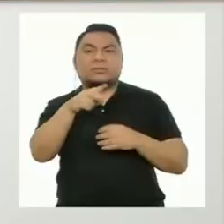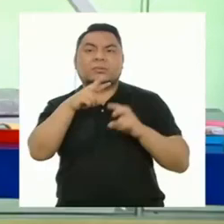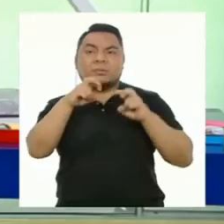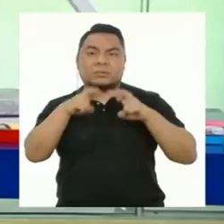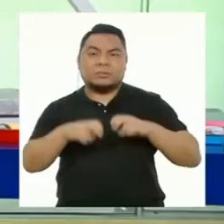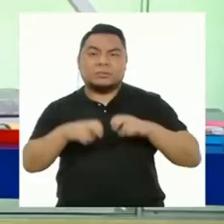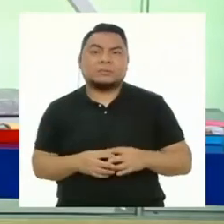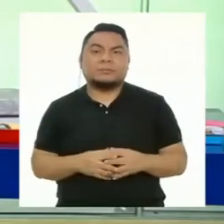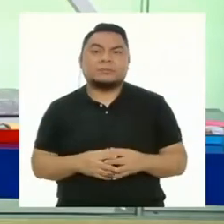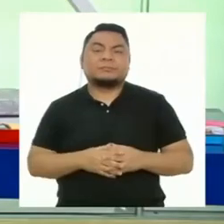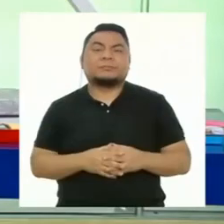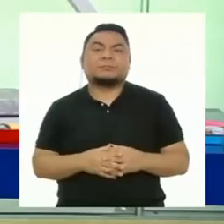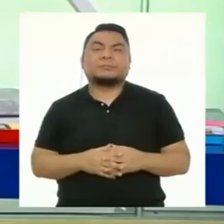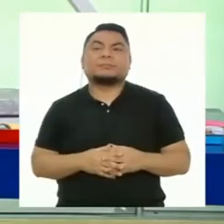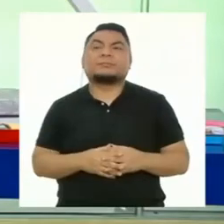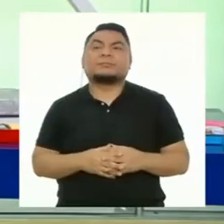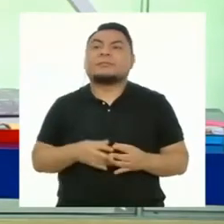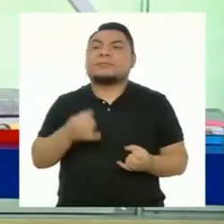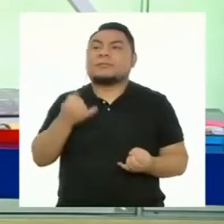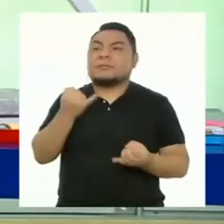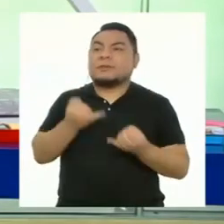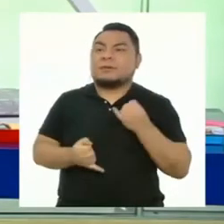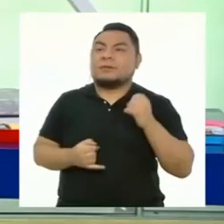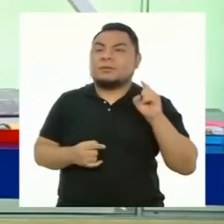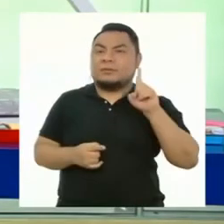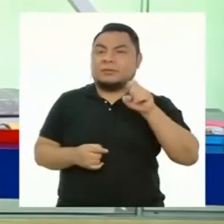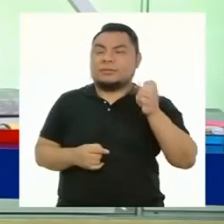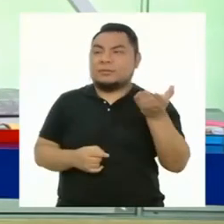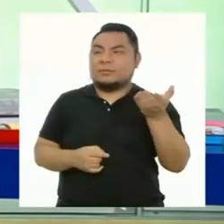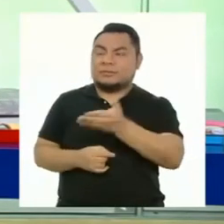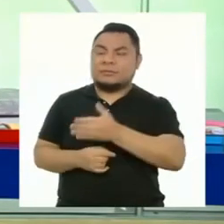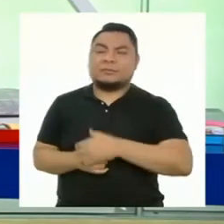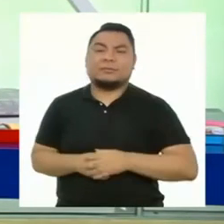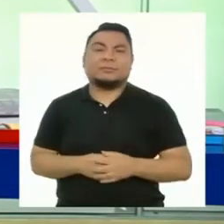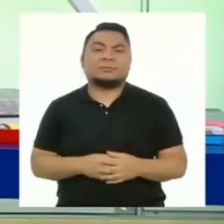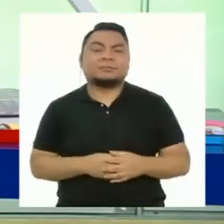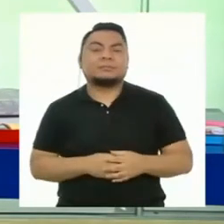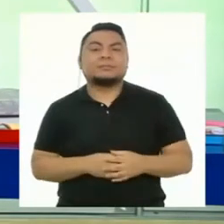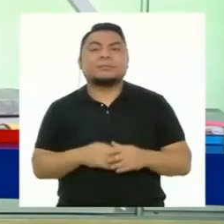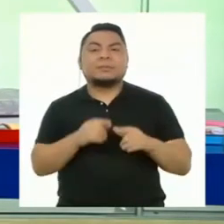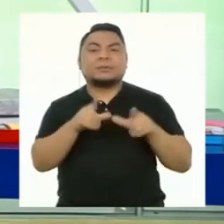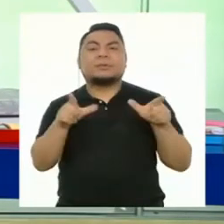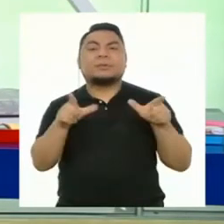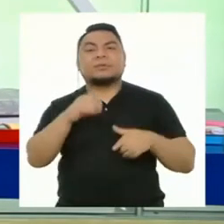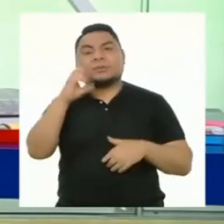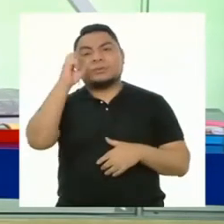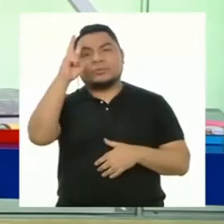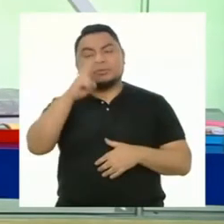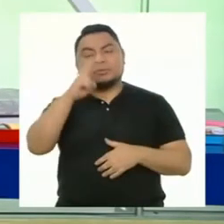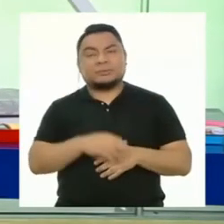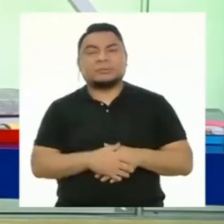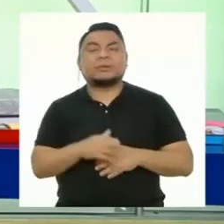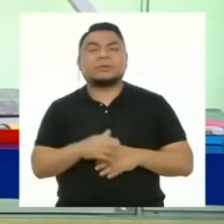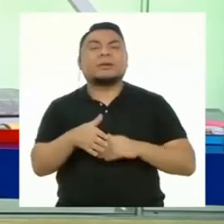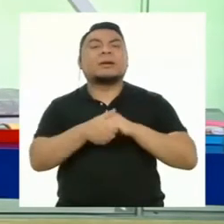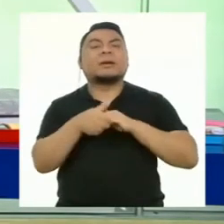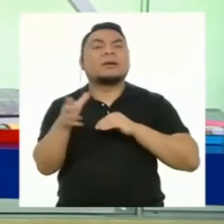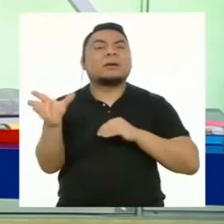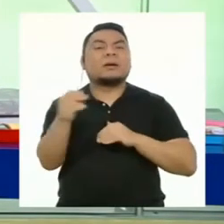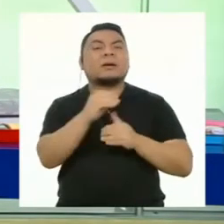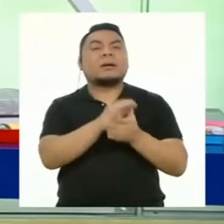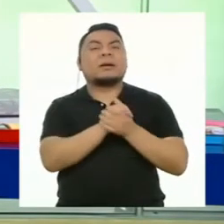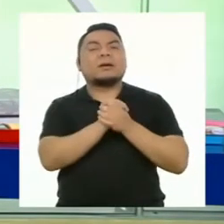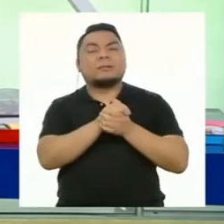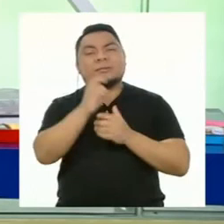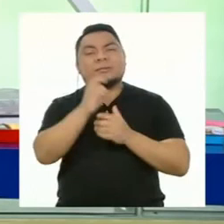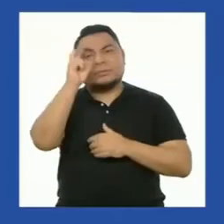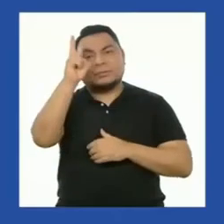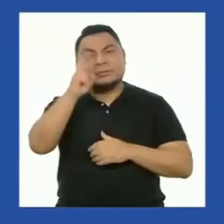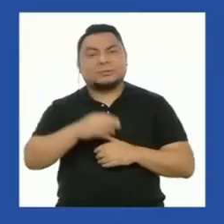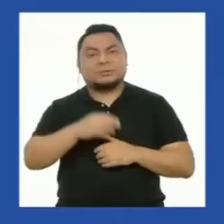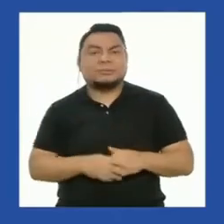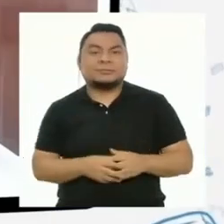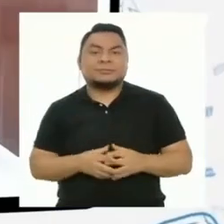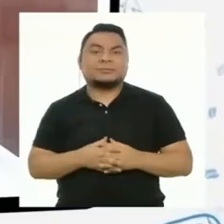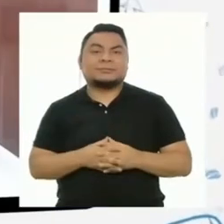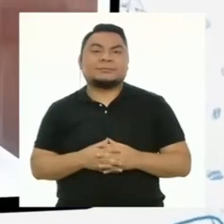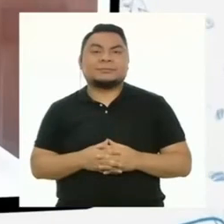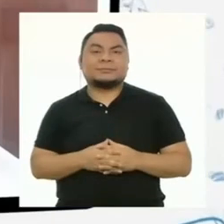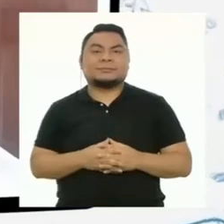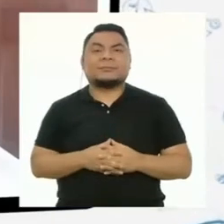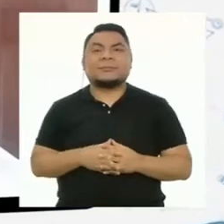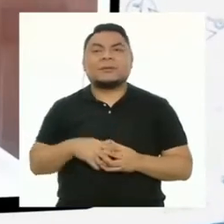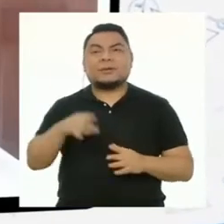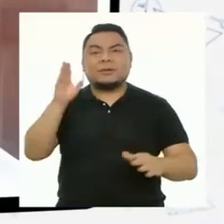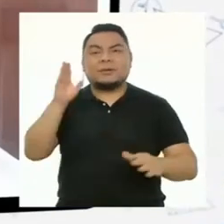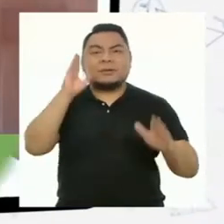de tu evaluación. Vamos con la última pregunta de Jeffrey, de la ciudad de Cusco. Y saludos a todos los amigos en la ciudad de Cusco.